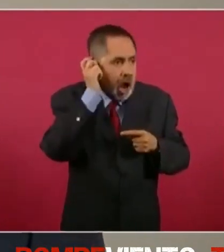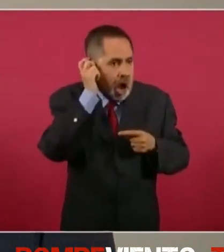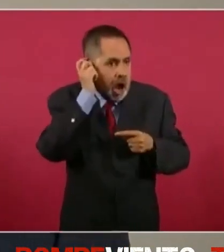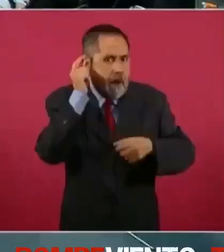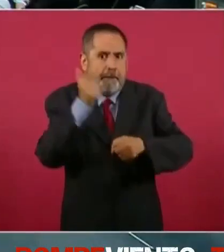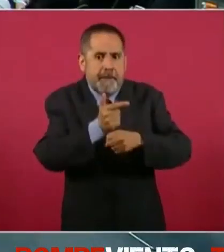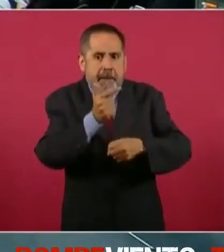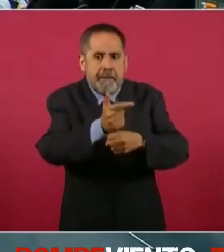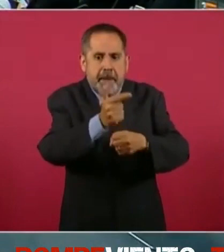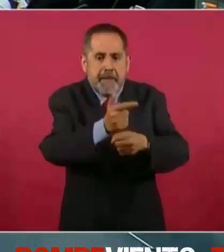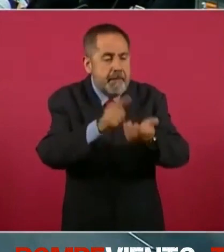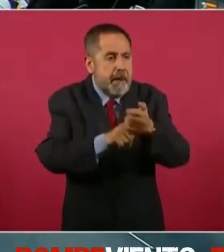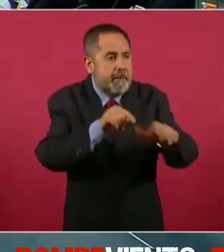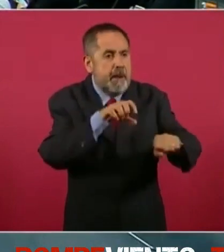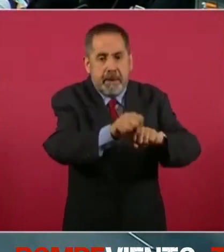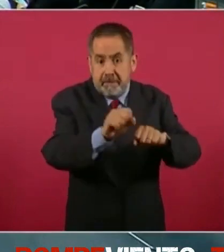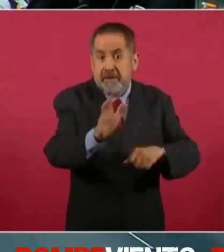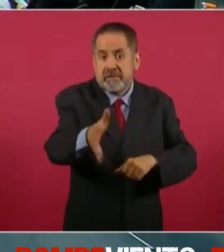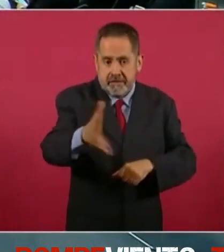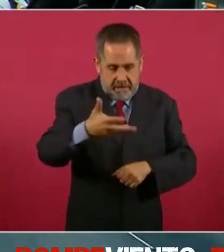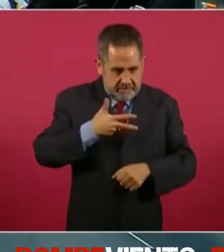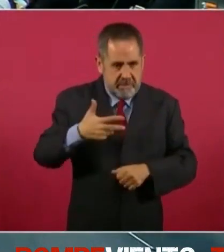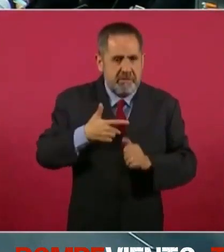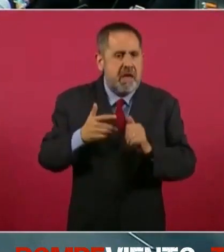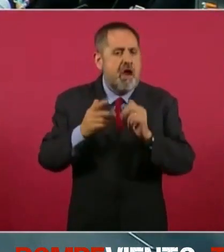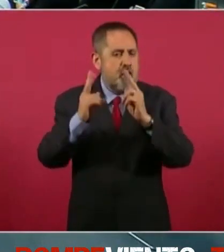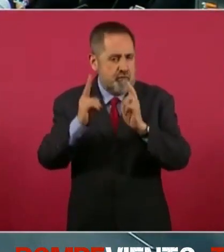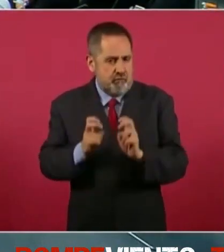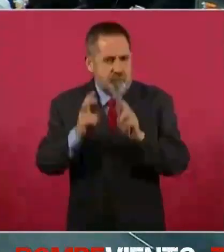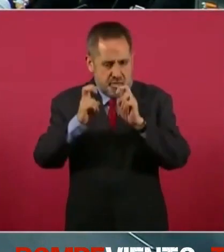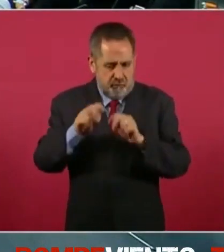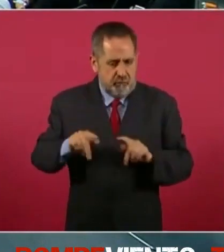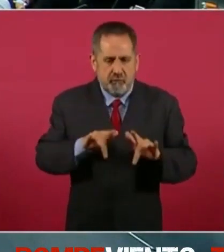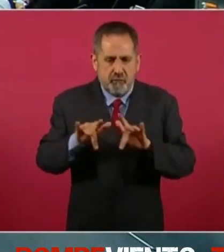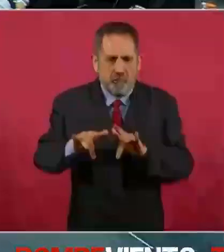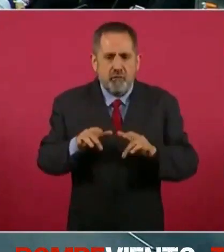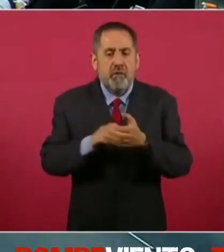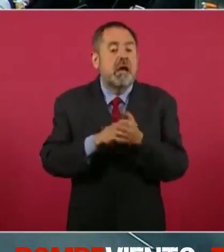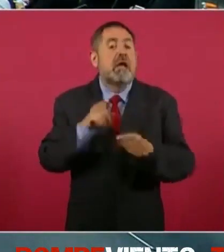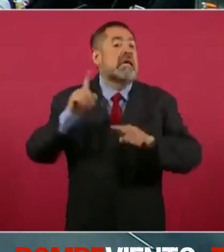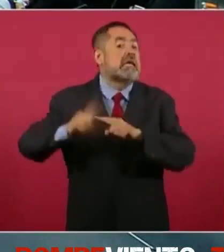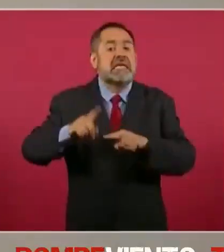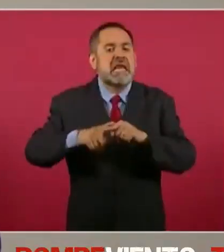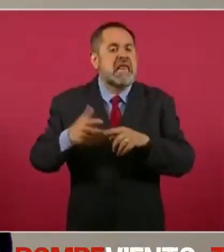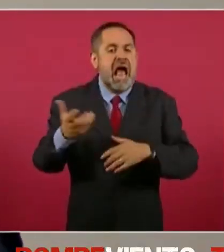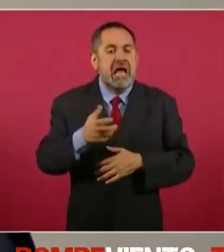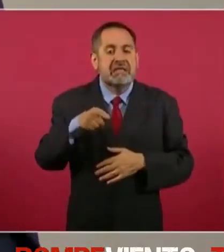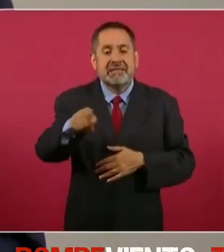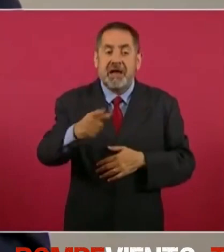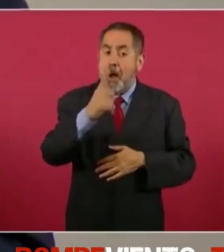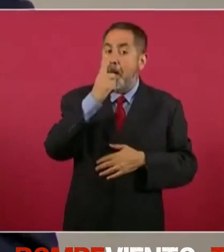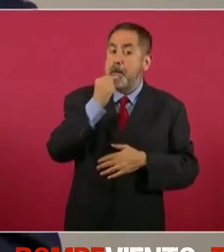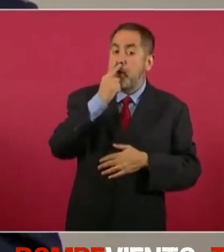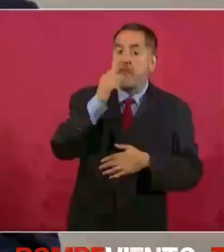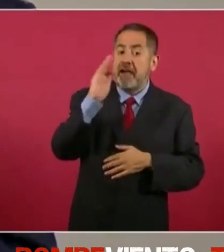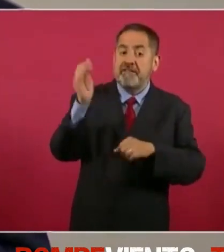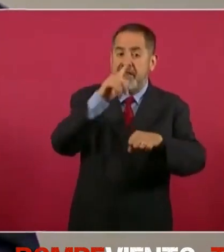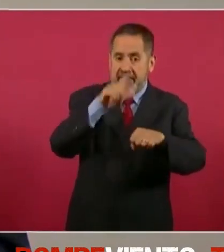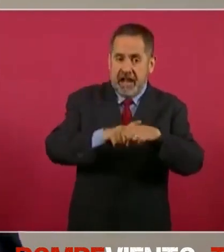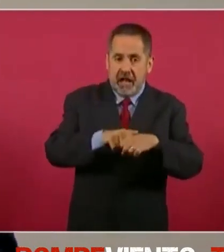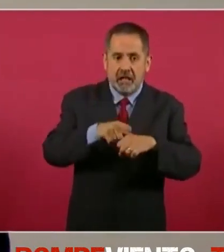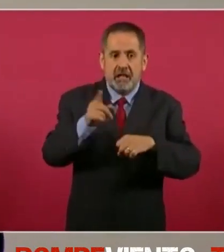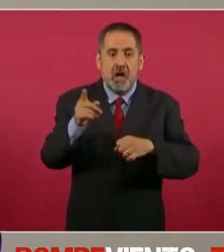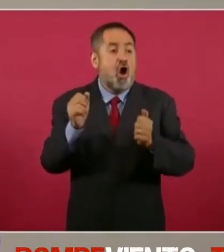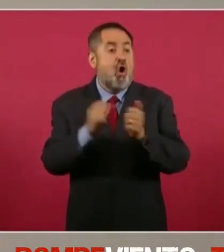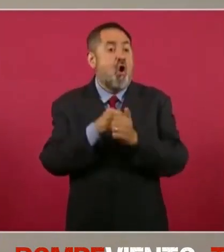intervenciones, por supuesto, quiero aclararlo, son las que realizó la Policía Federal Preventiva con orden de